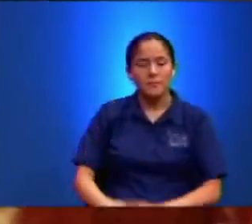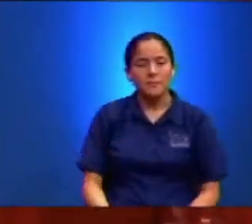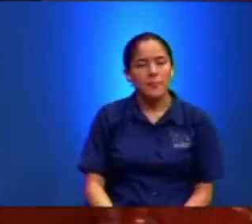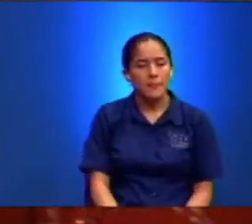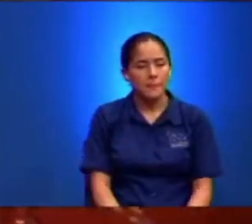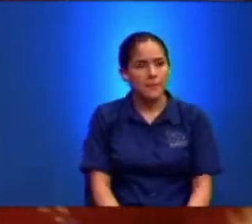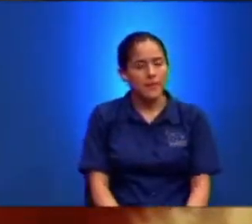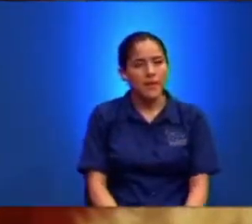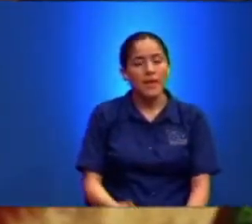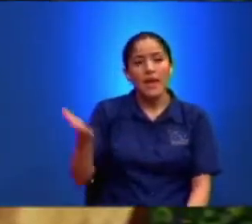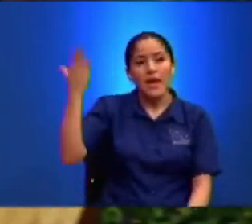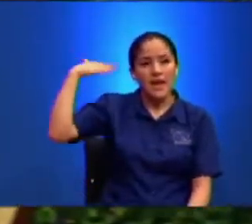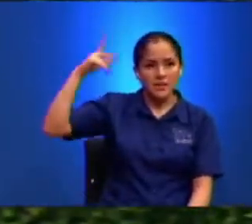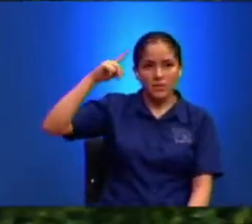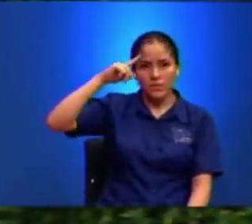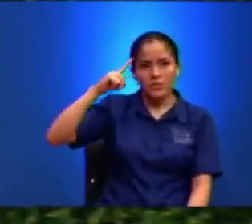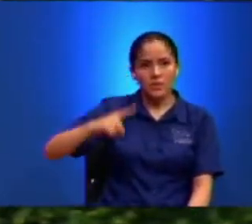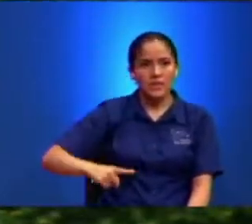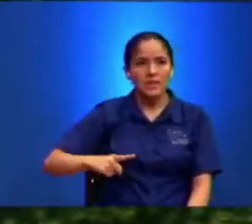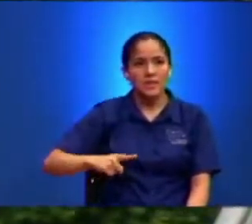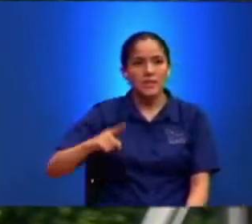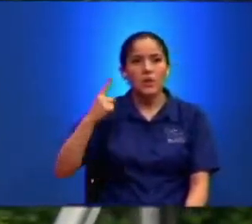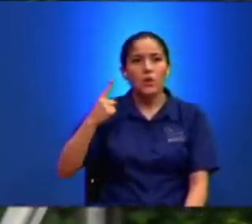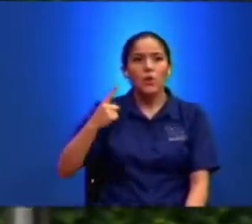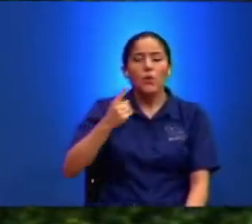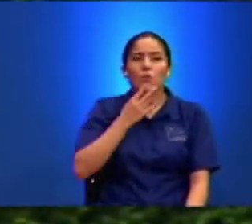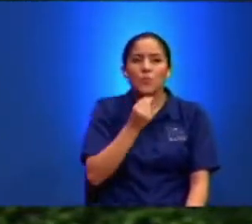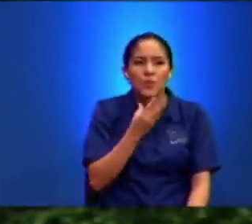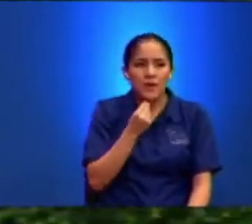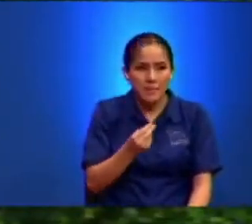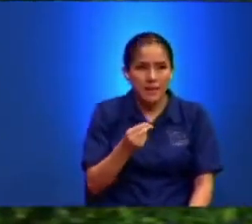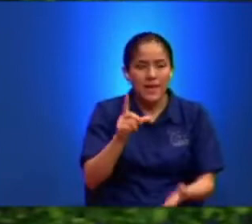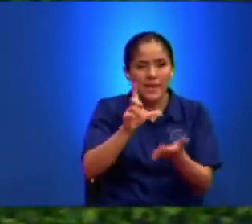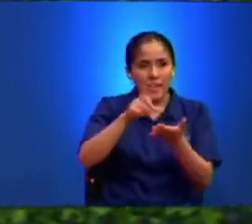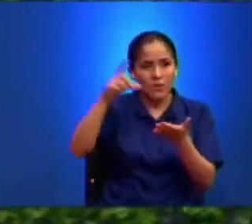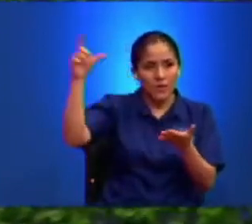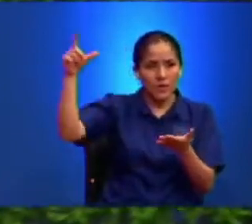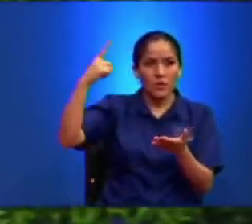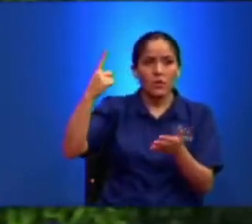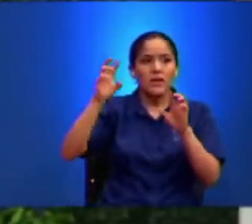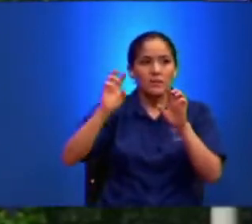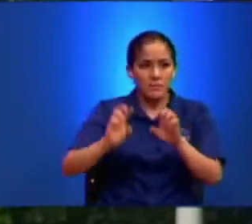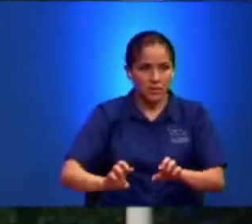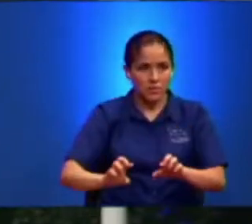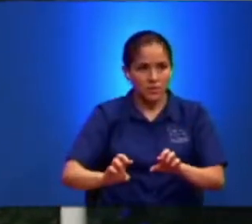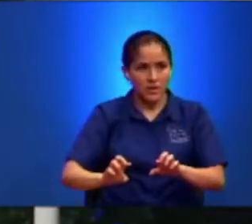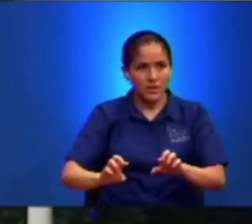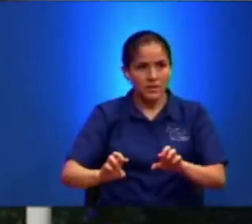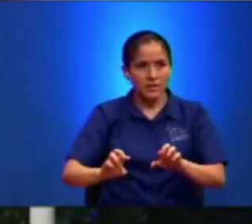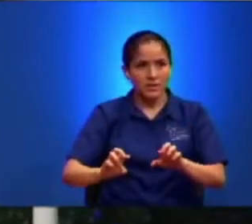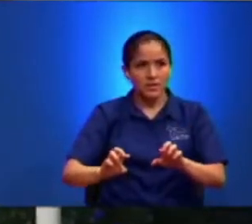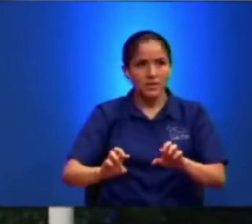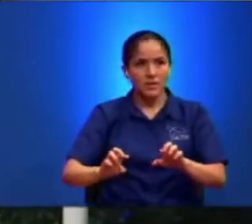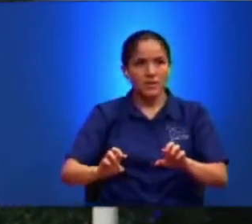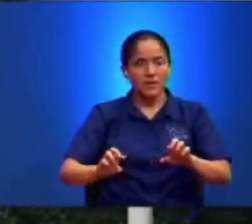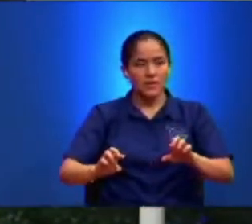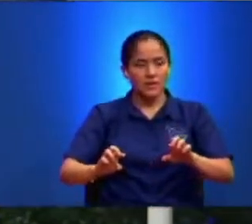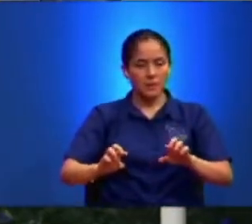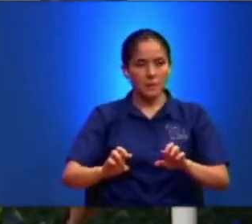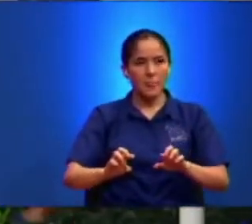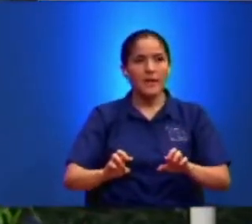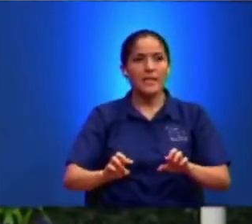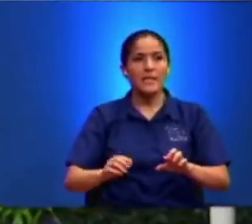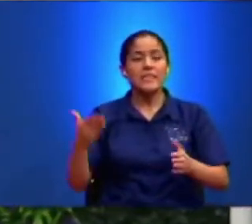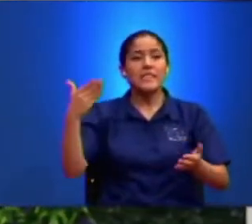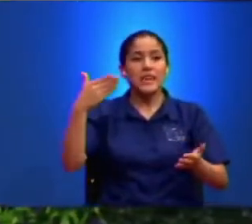Sucedió Un Lío En El Colegio Y Unas Personas Llegaron A Armar Un Lío Ahí Ya Está Denunciado En El Ministerio Público Y Todo